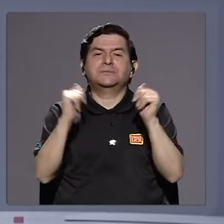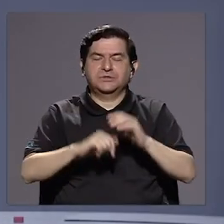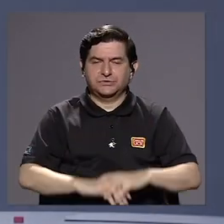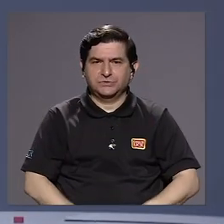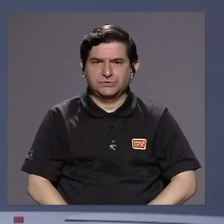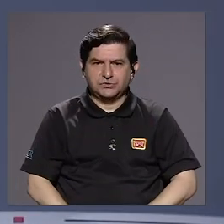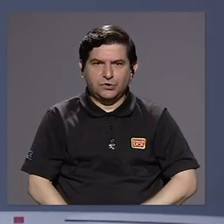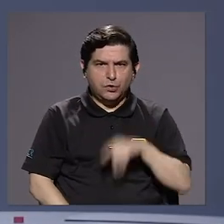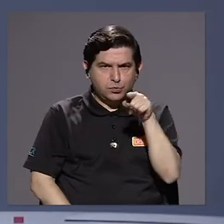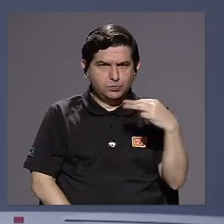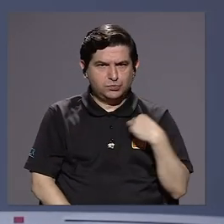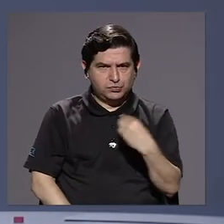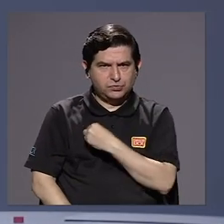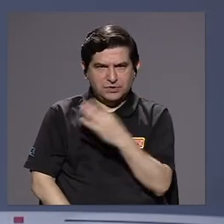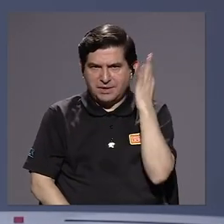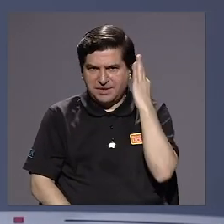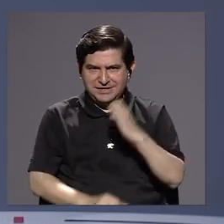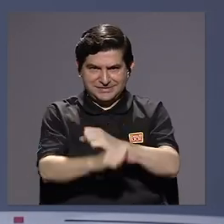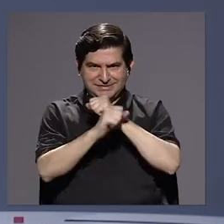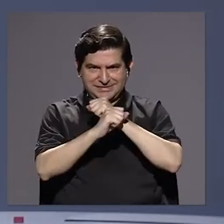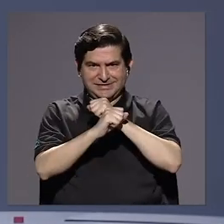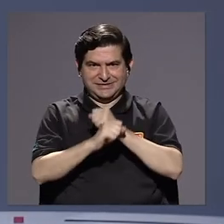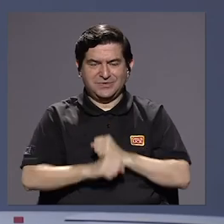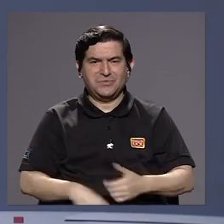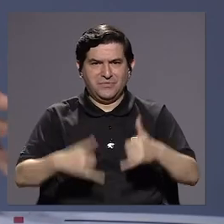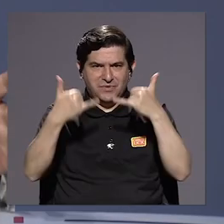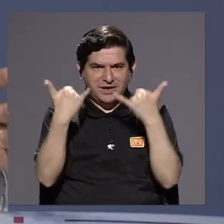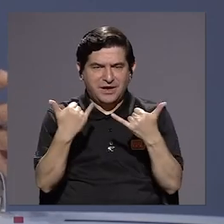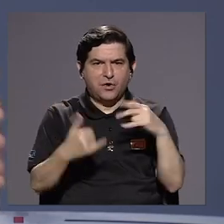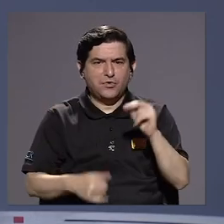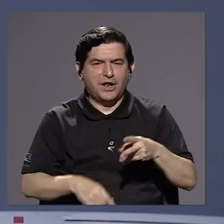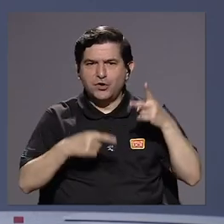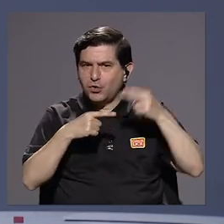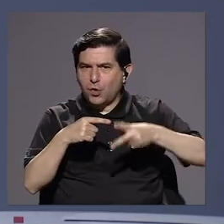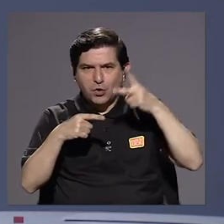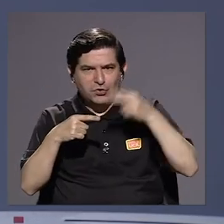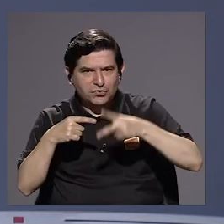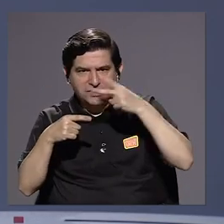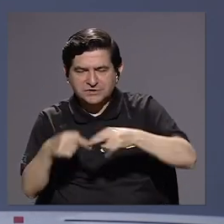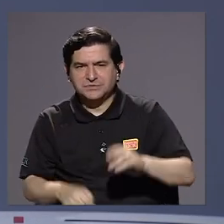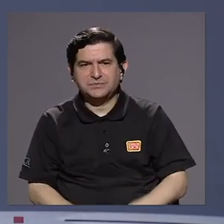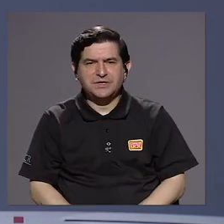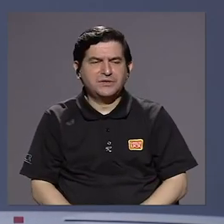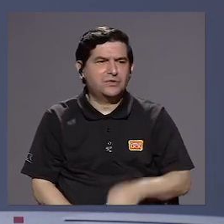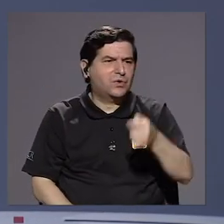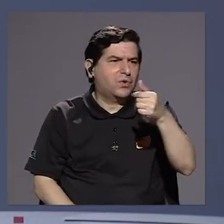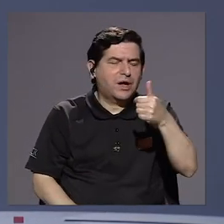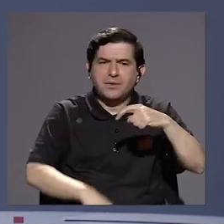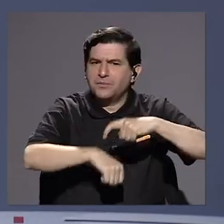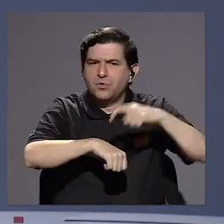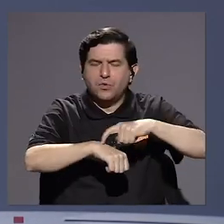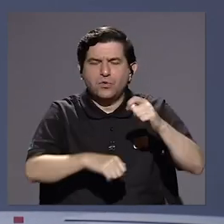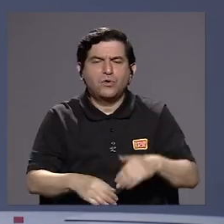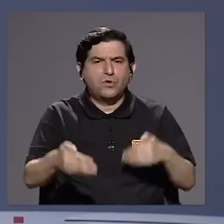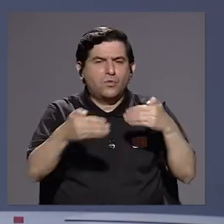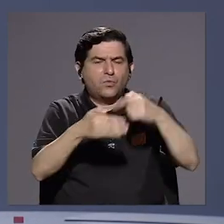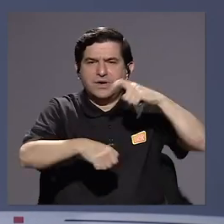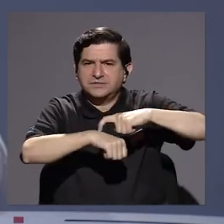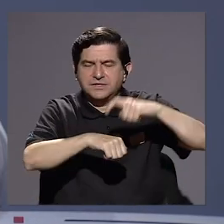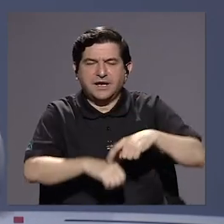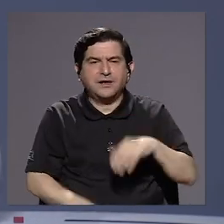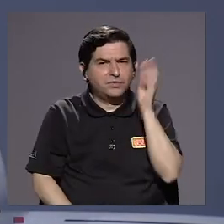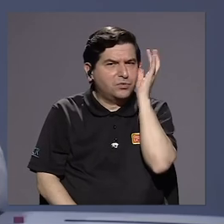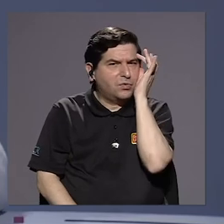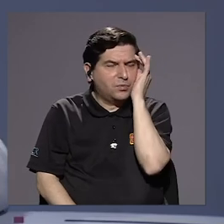Como ministra, ¿usted podría asegurar que en este momento no van a llegar despidos en el mediano o el largo plazo? Sobre todo porque es una